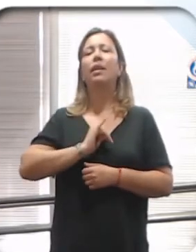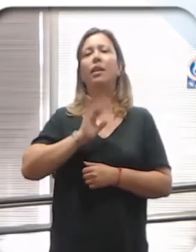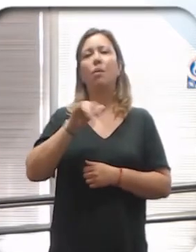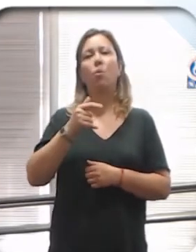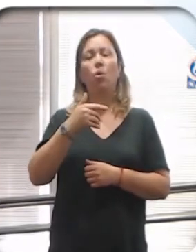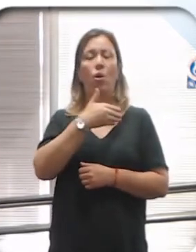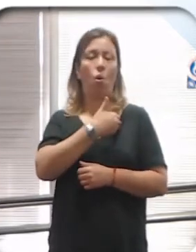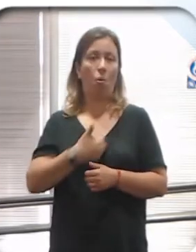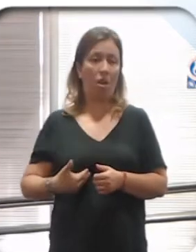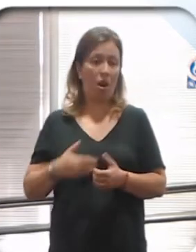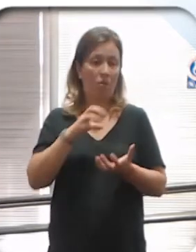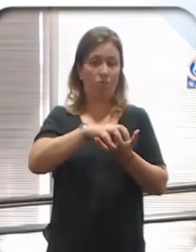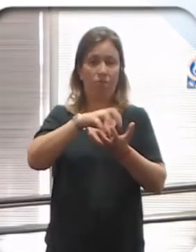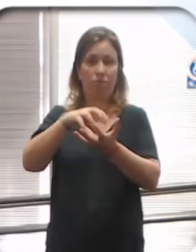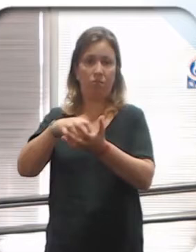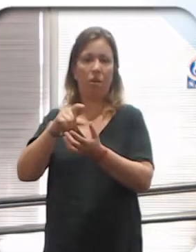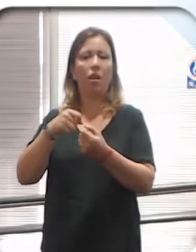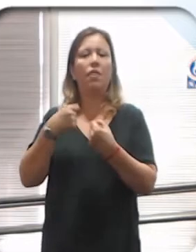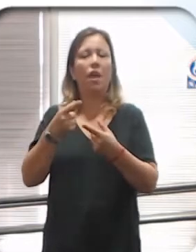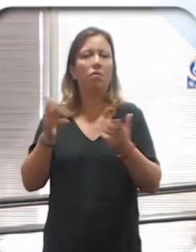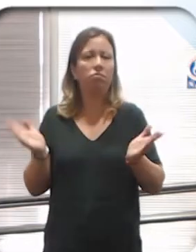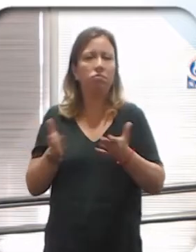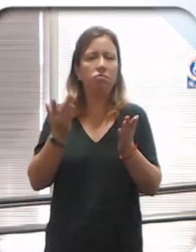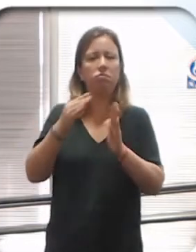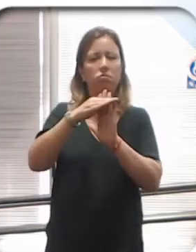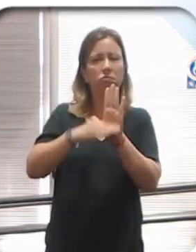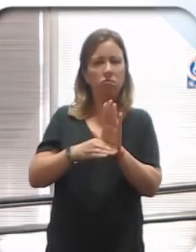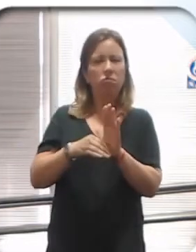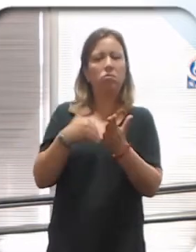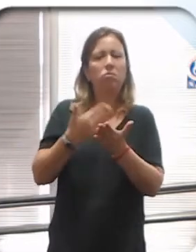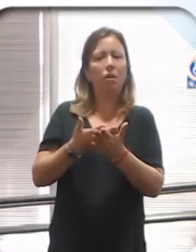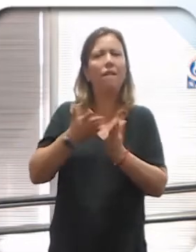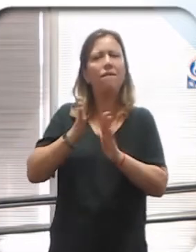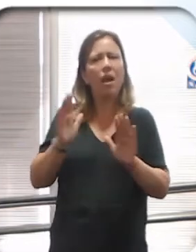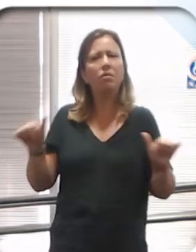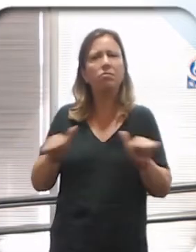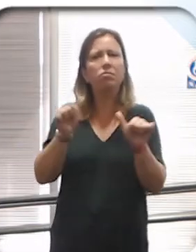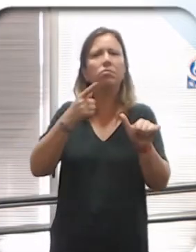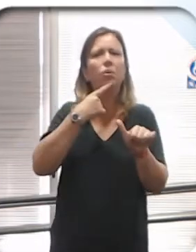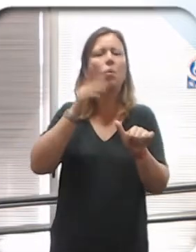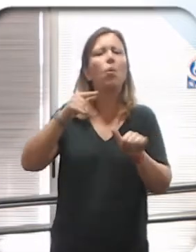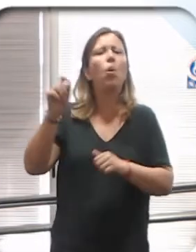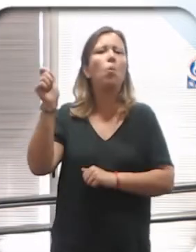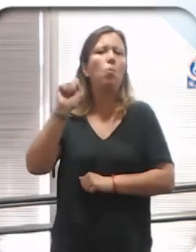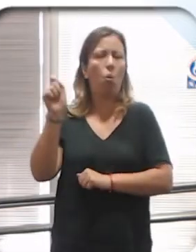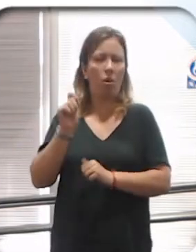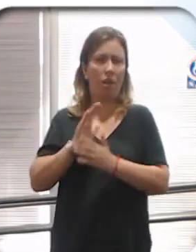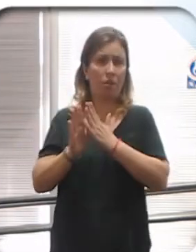gubernamentales, que formulan, desarrollan y ponen en práctica políticas públicas.